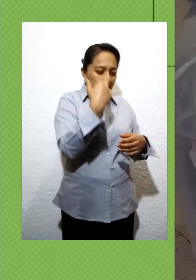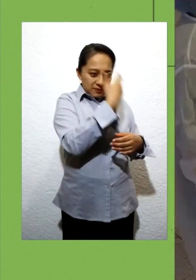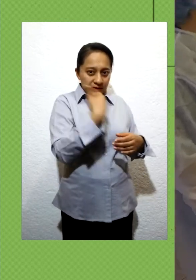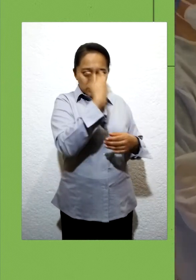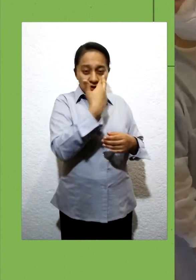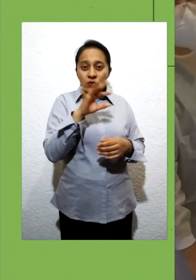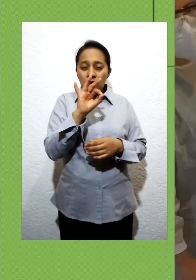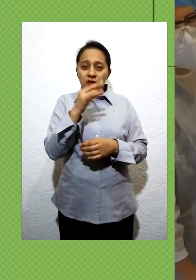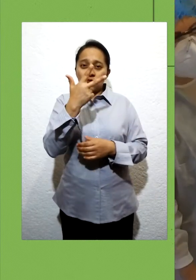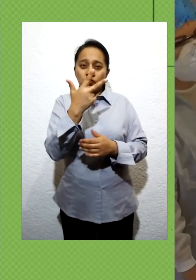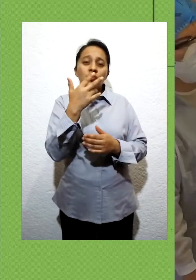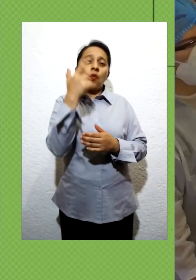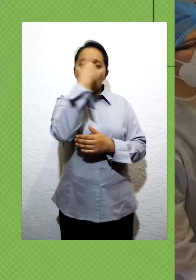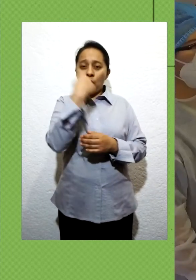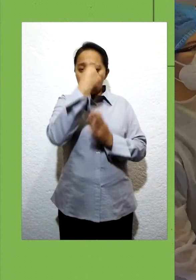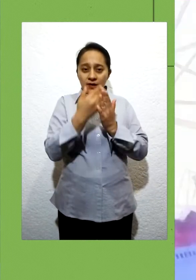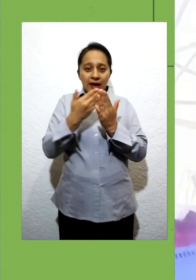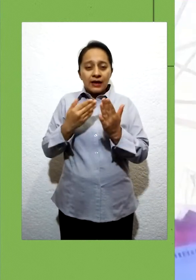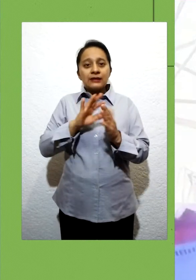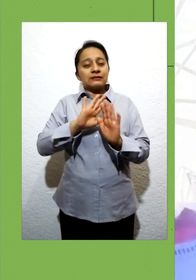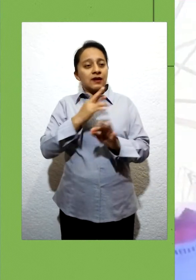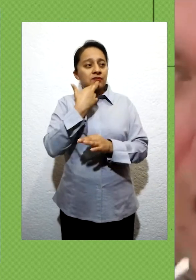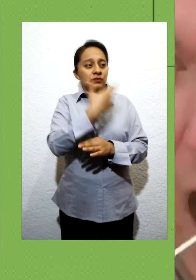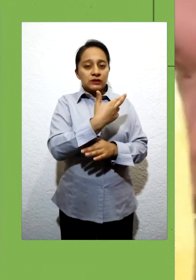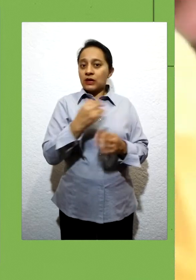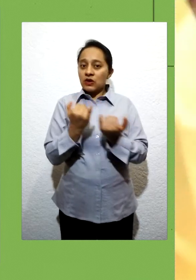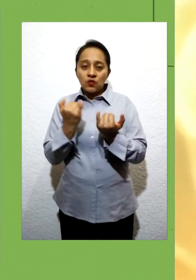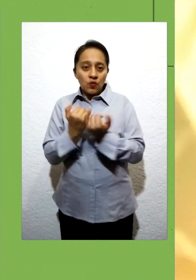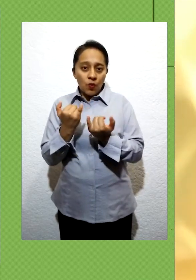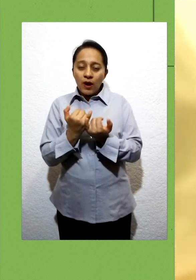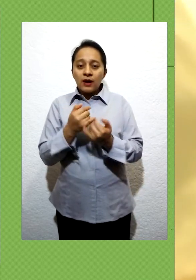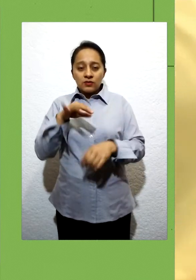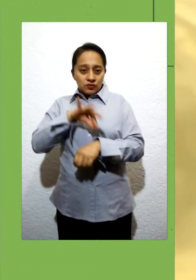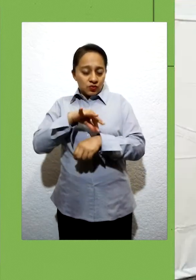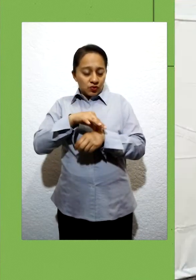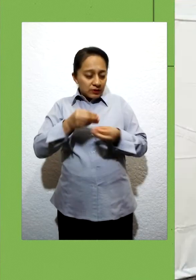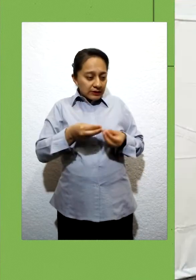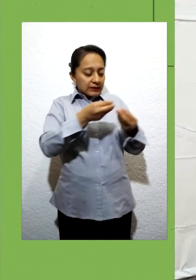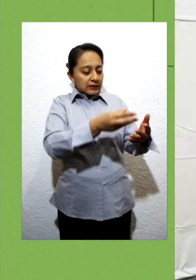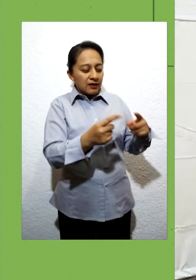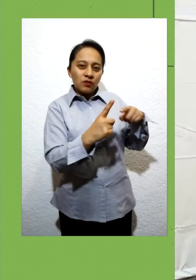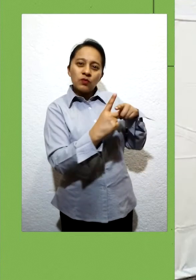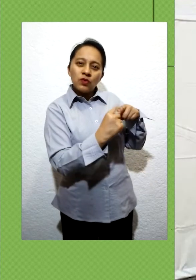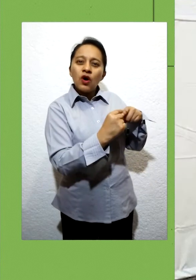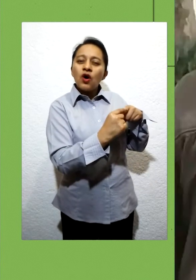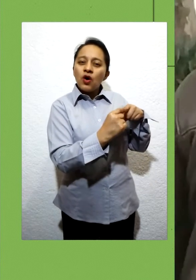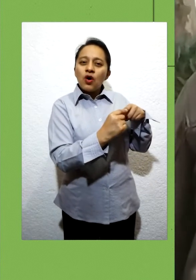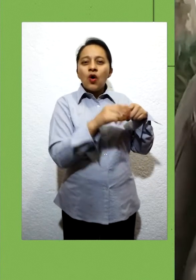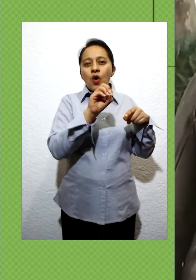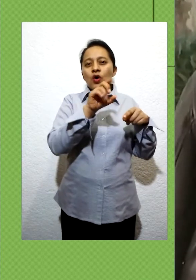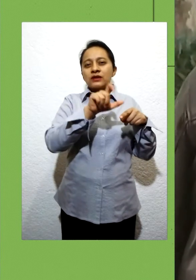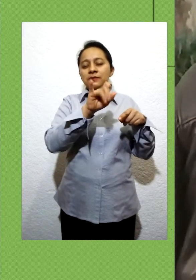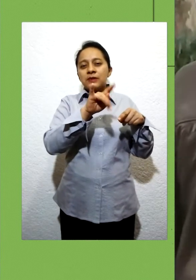propios médicos los que hacen entrega también del oxímetro, si lo consideran necesario, así como la aplicación de pruebas al resto de la familia y,